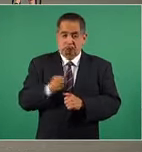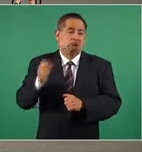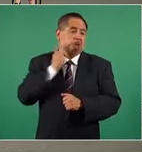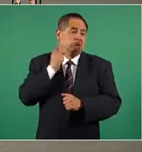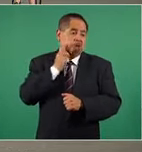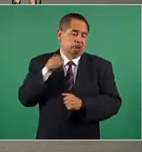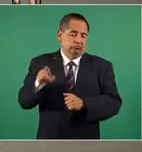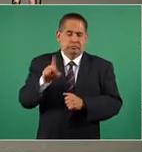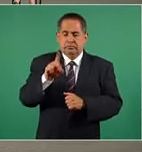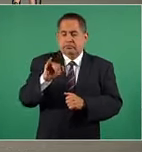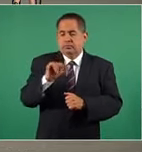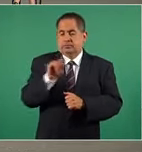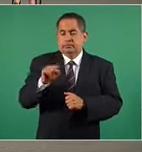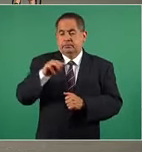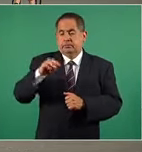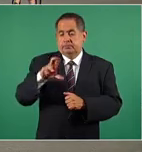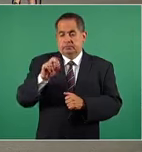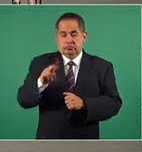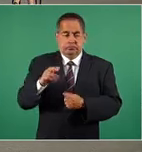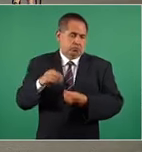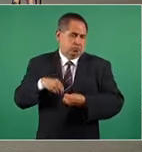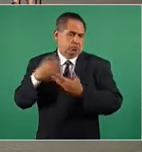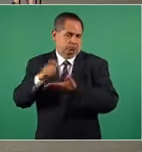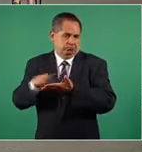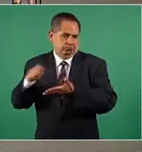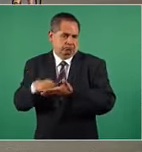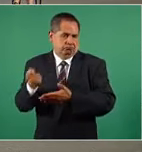como poeta extraordinario